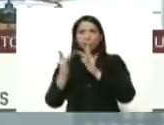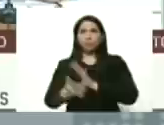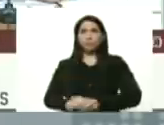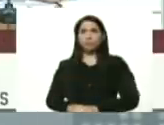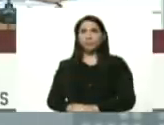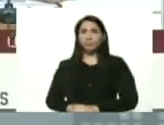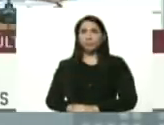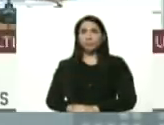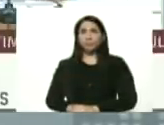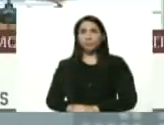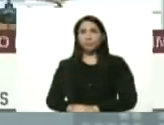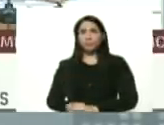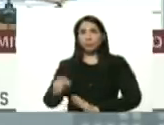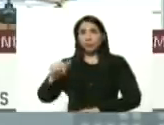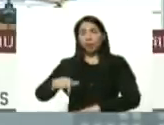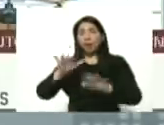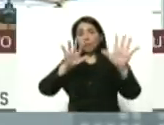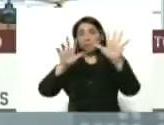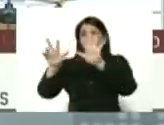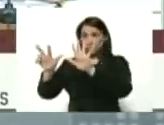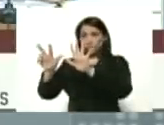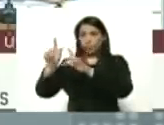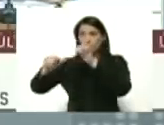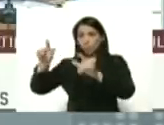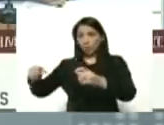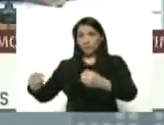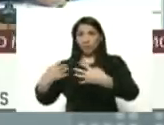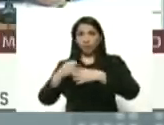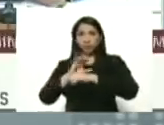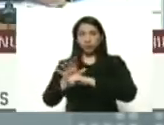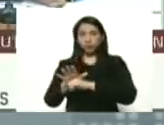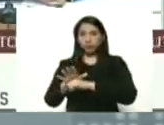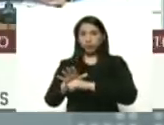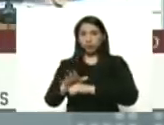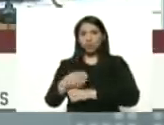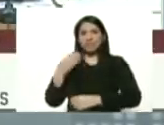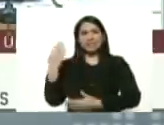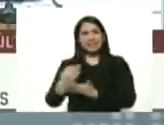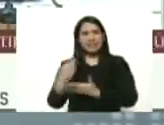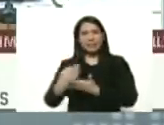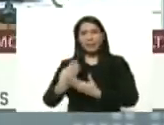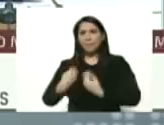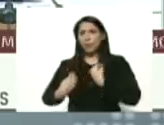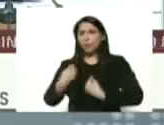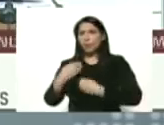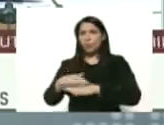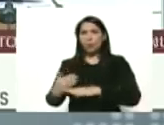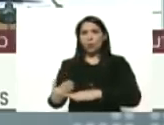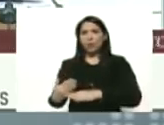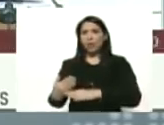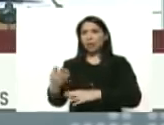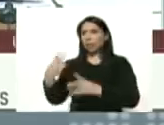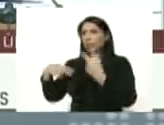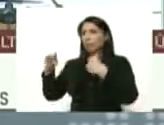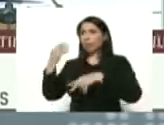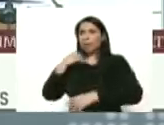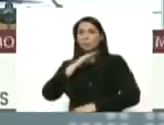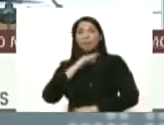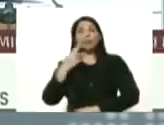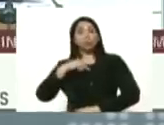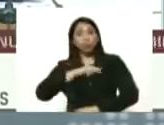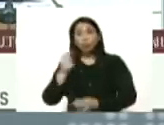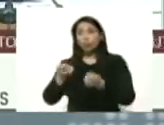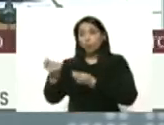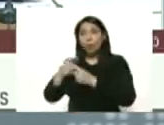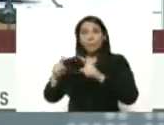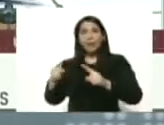casos comunitarios hoy son 18 siempre nos preocupa porque son los casos el virus anda por ahí aunque lo tenemos controlado está por